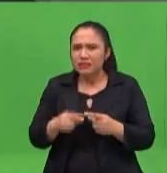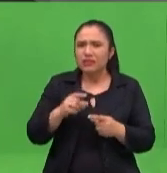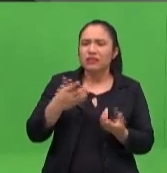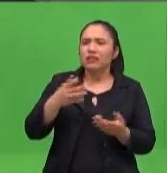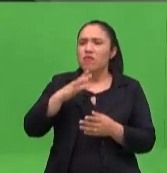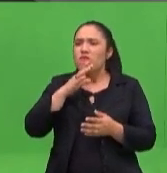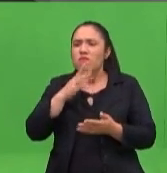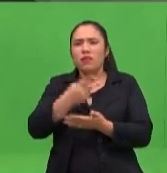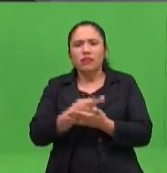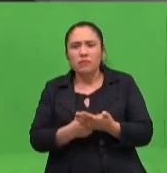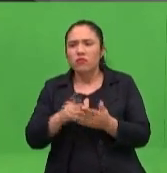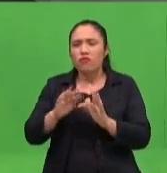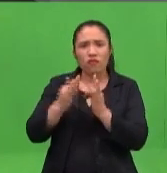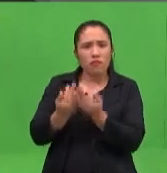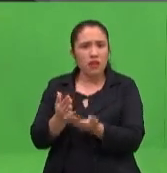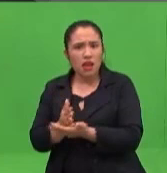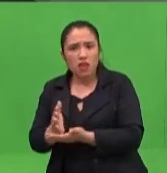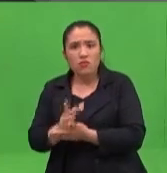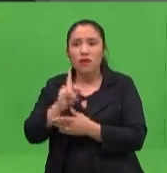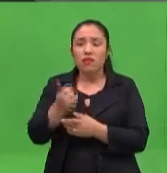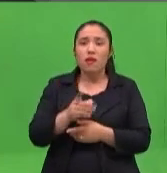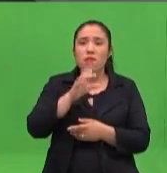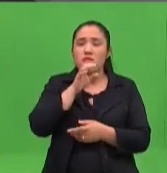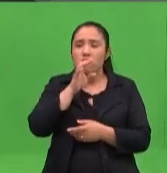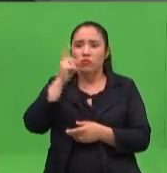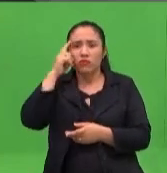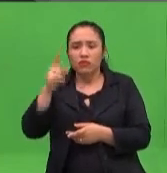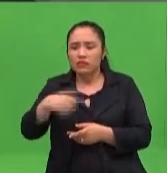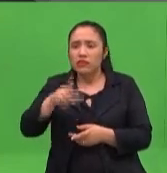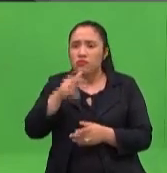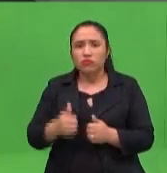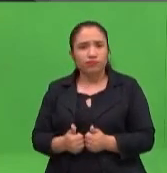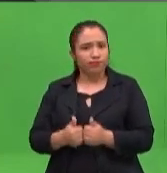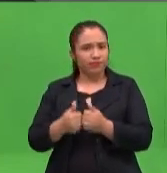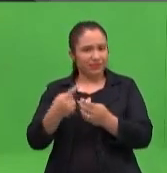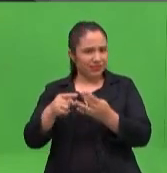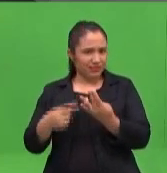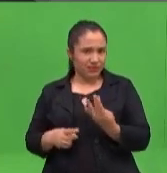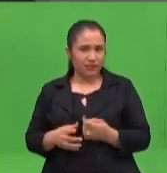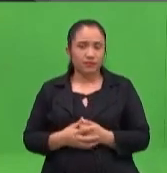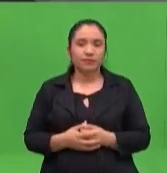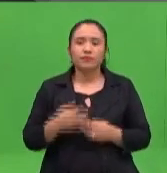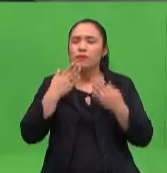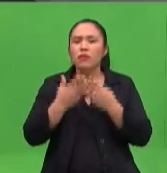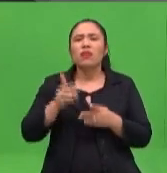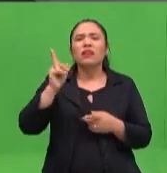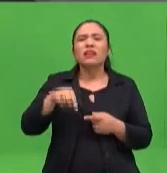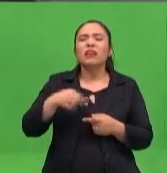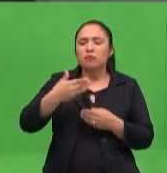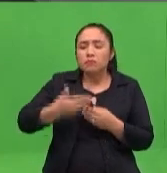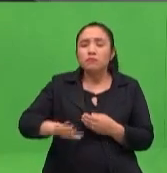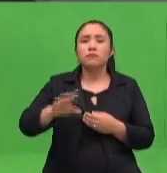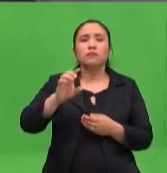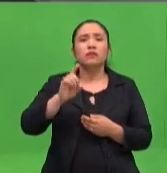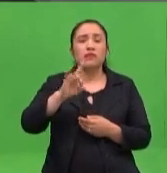ayudar a la familia y también saber un poco cómo está progresando. ¿Qué se viene a partir del 18 cuando hablamos de, por ejemplo, educación inicial hasta los